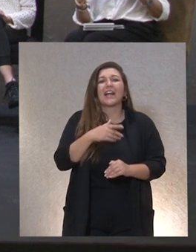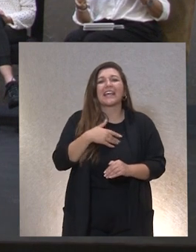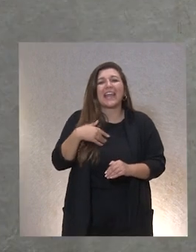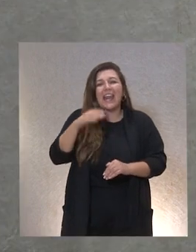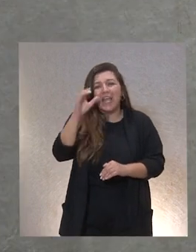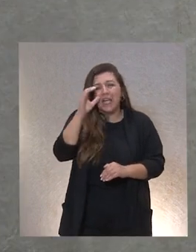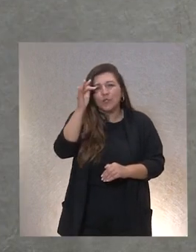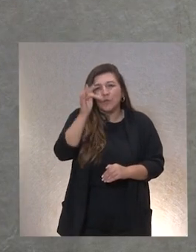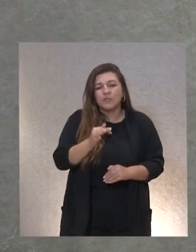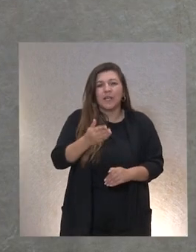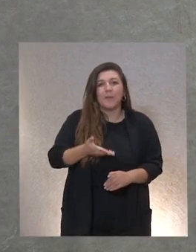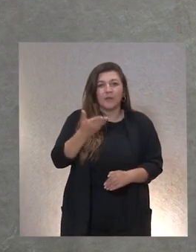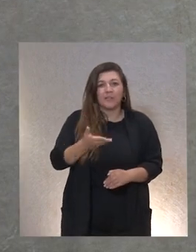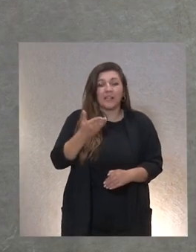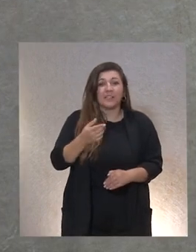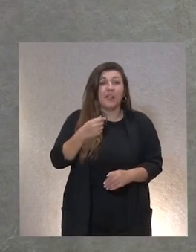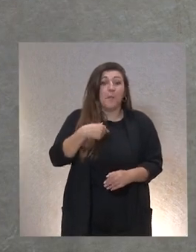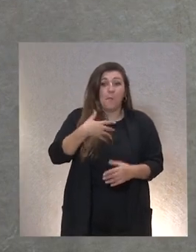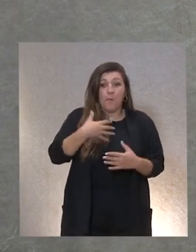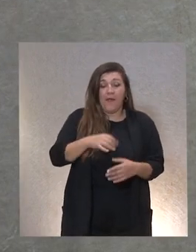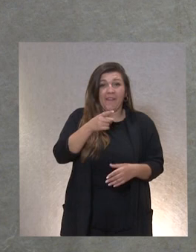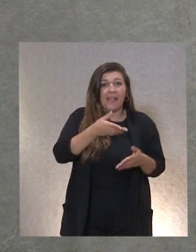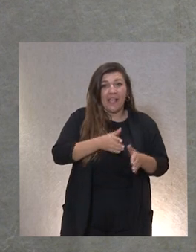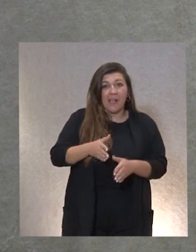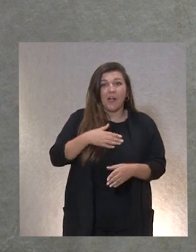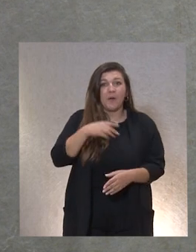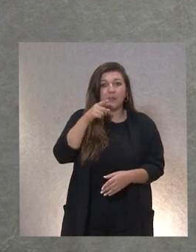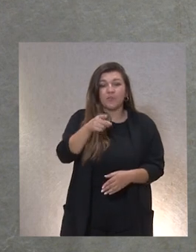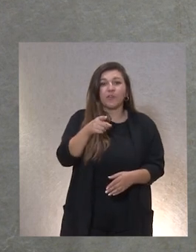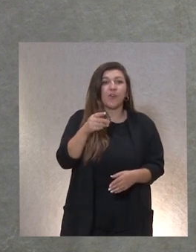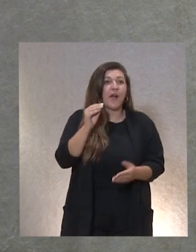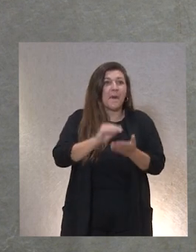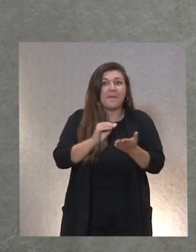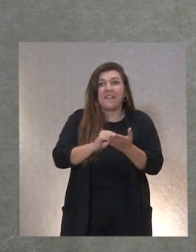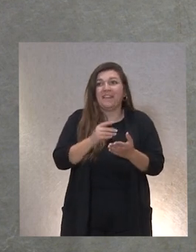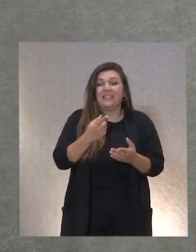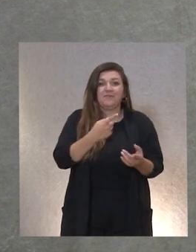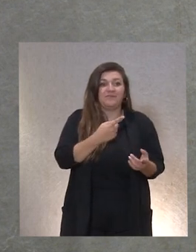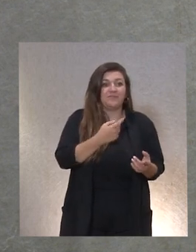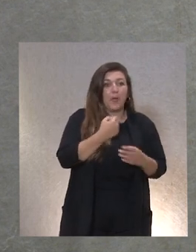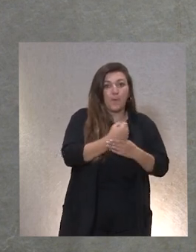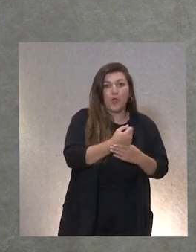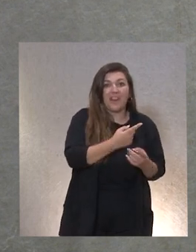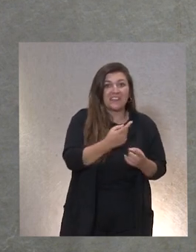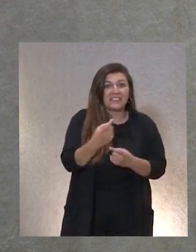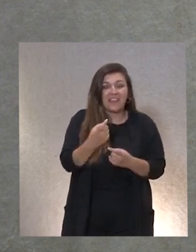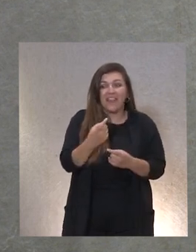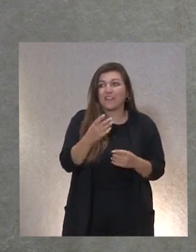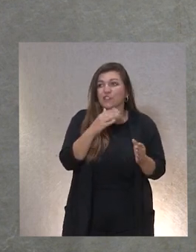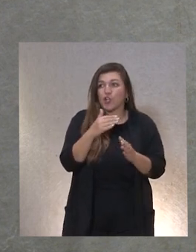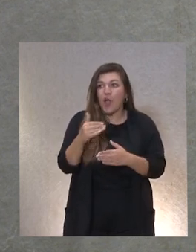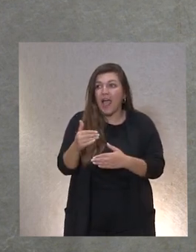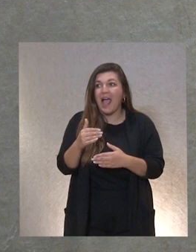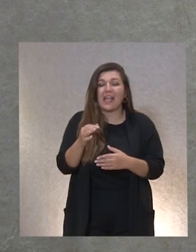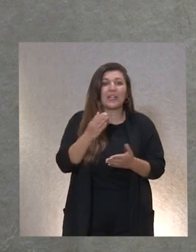escucha seguramente que con tus hijos ¿no? que a lo mejor no tienen tantas necesidades de apoyo a la hora de decir algo